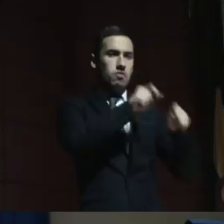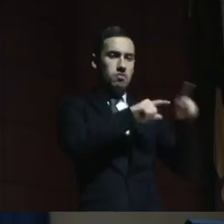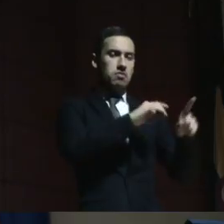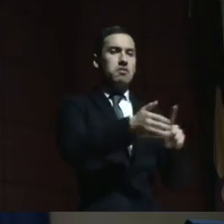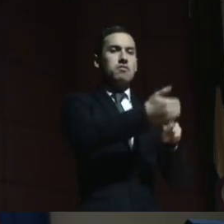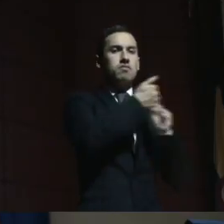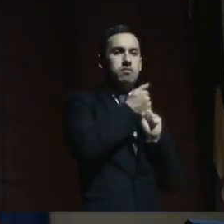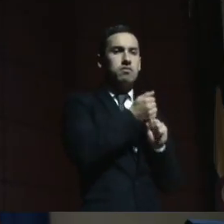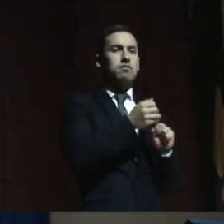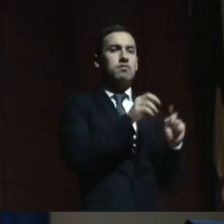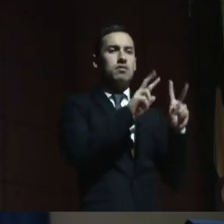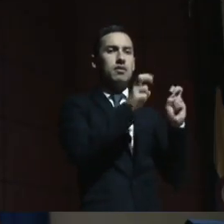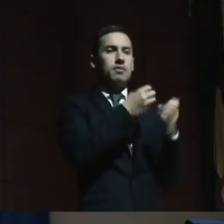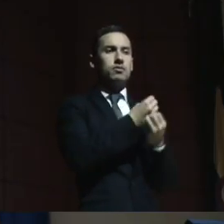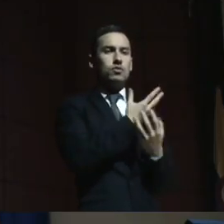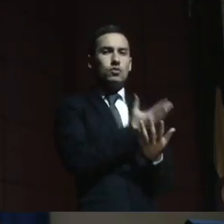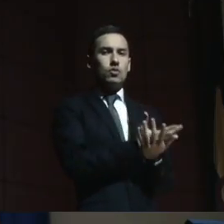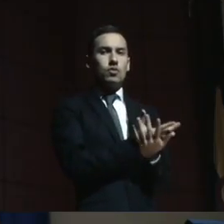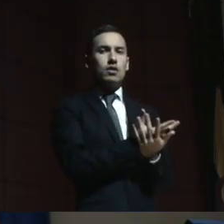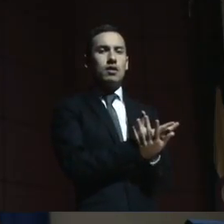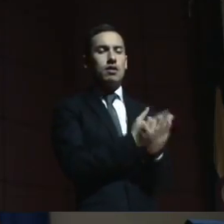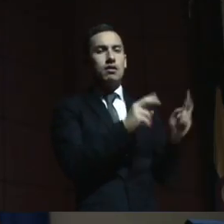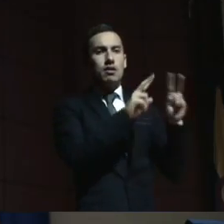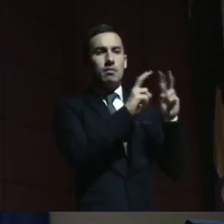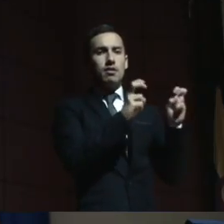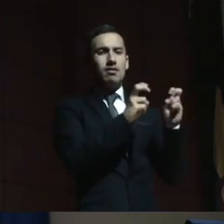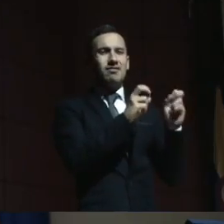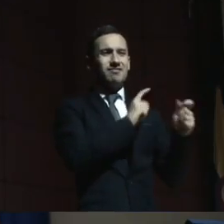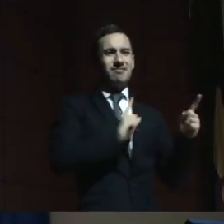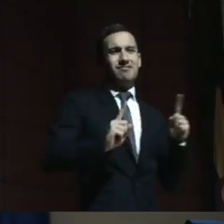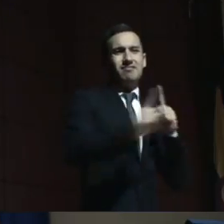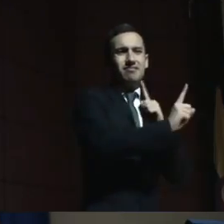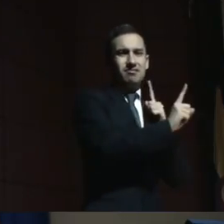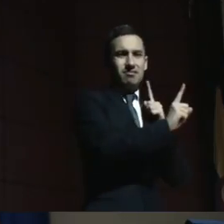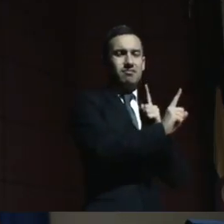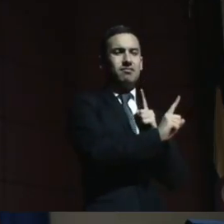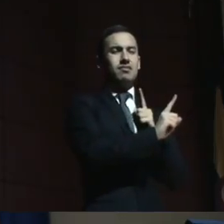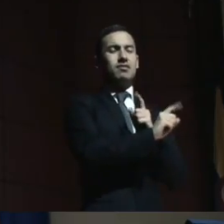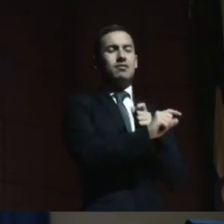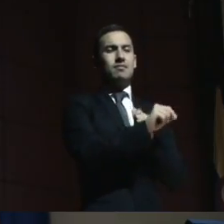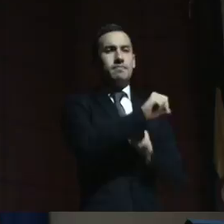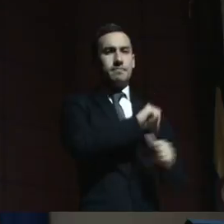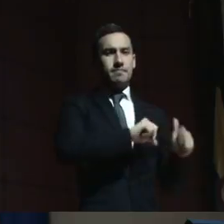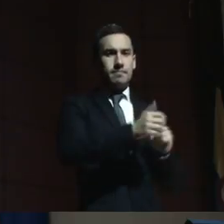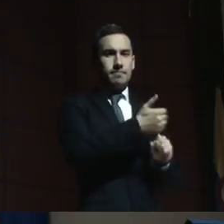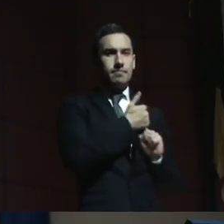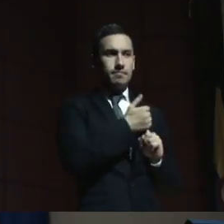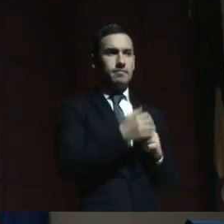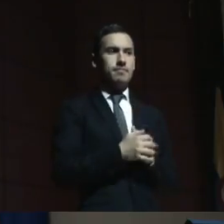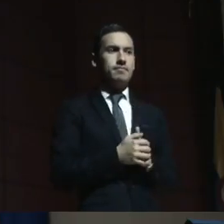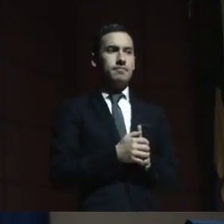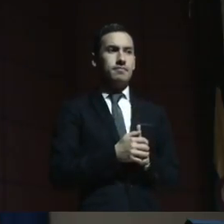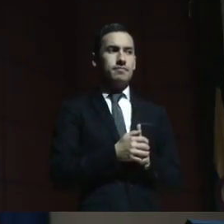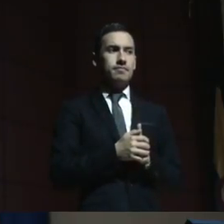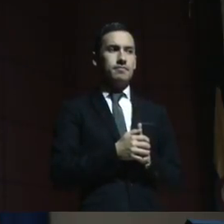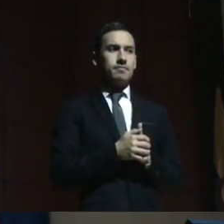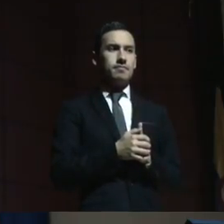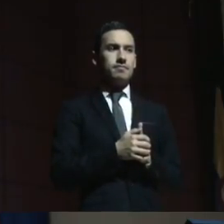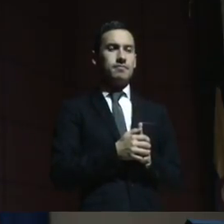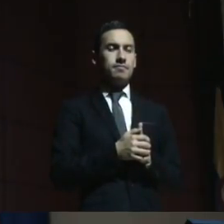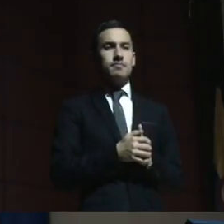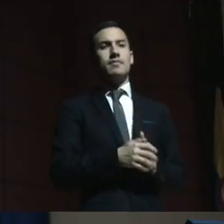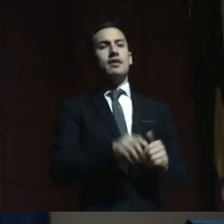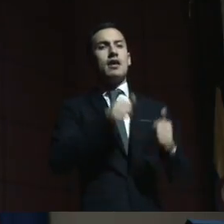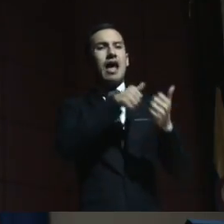mucho más estructuradas que la misma interdicción. Entonces, siempre las familias las asesoramos